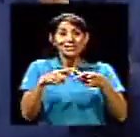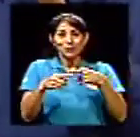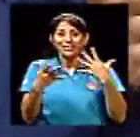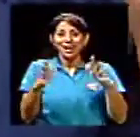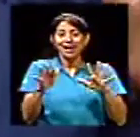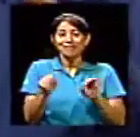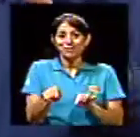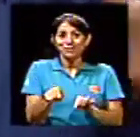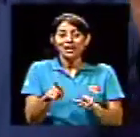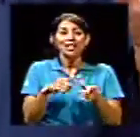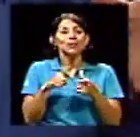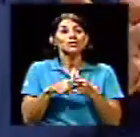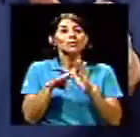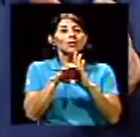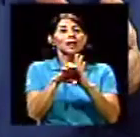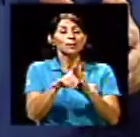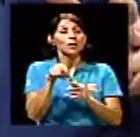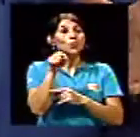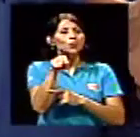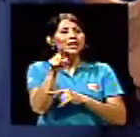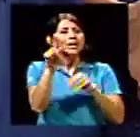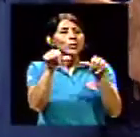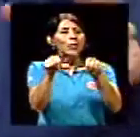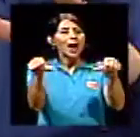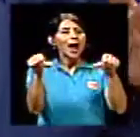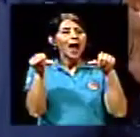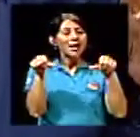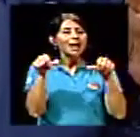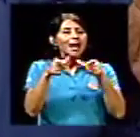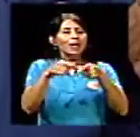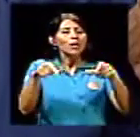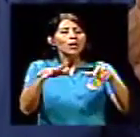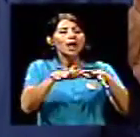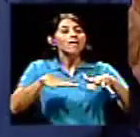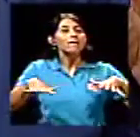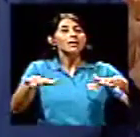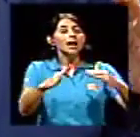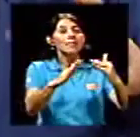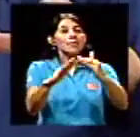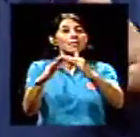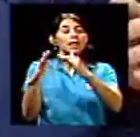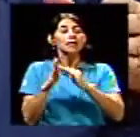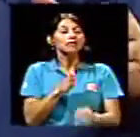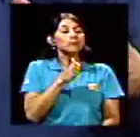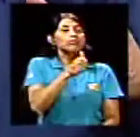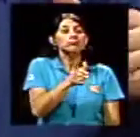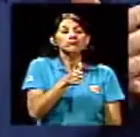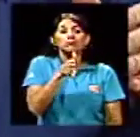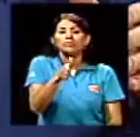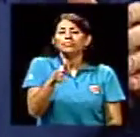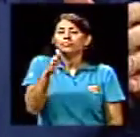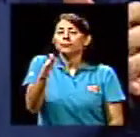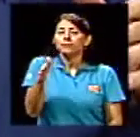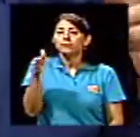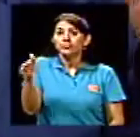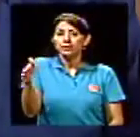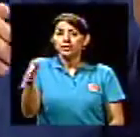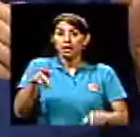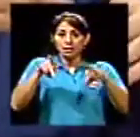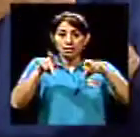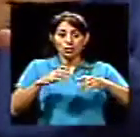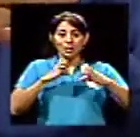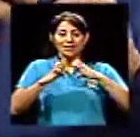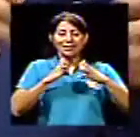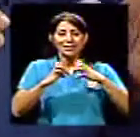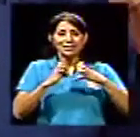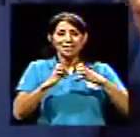mueves, o en un área de estas geográficas te mueves, donde están las viviendas, y entonces los entrevistadores ahí van llenando una cuota, que necesitan cinco